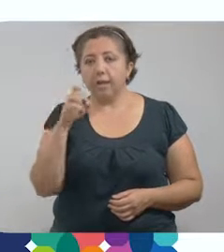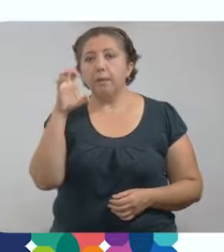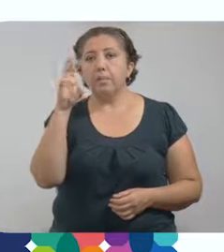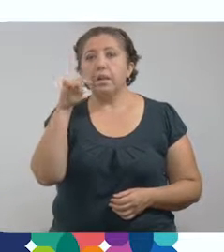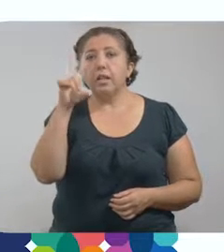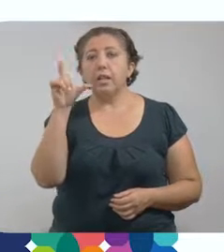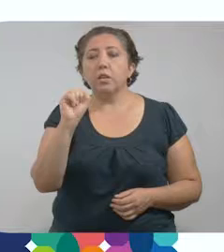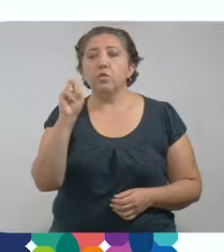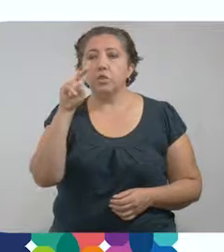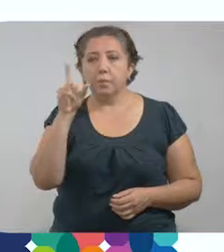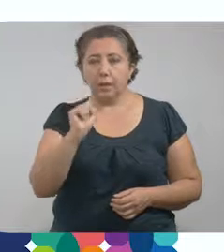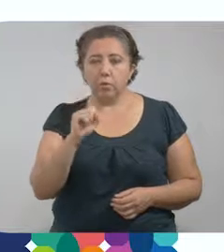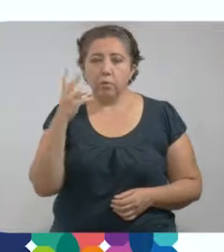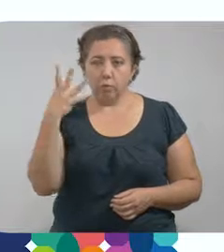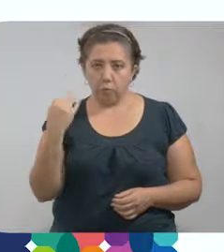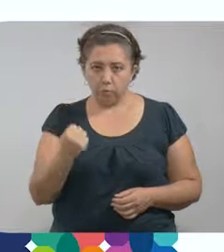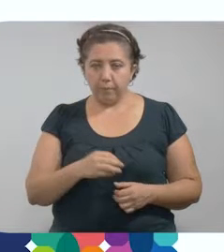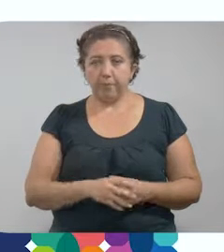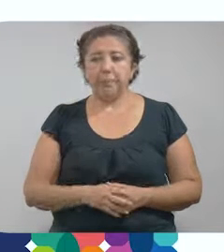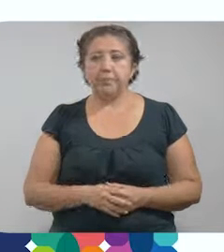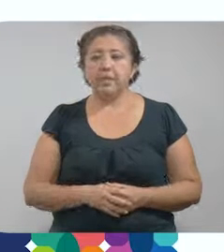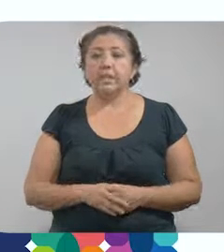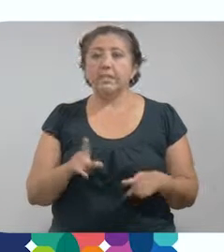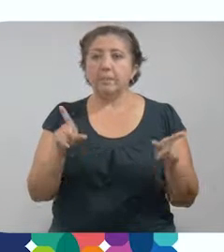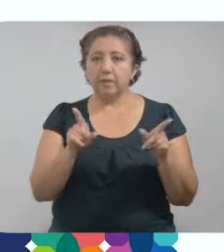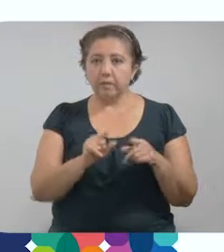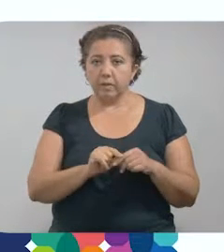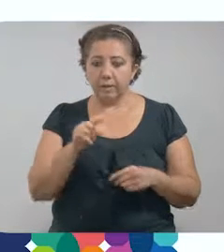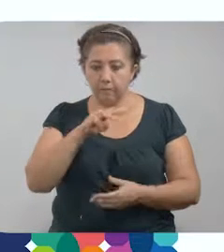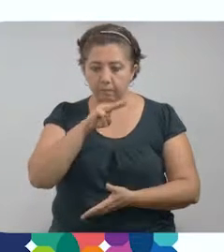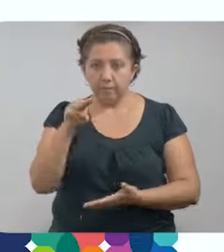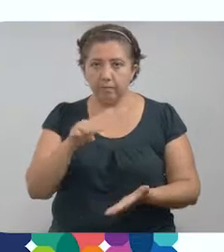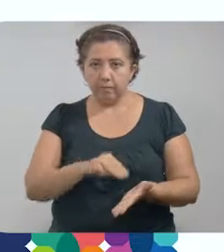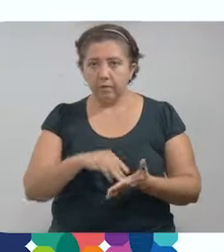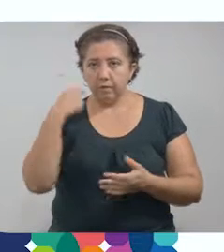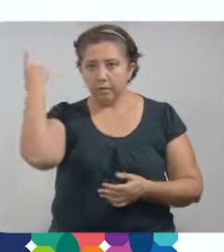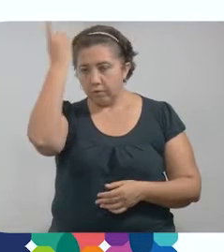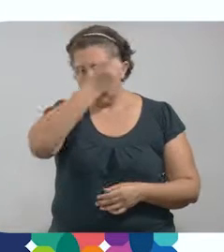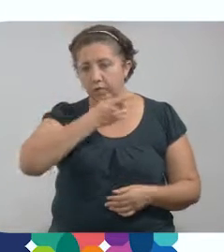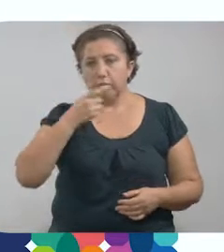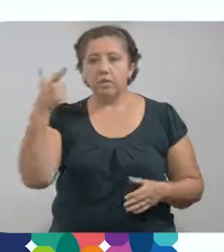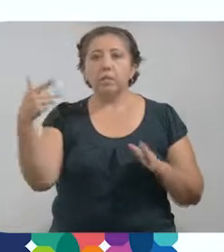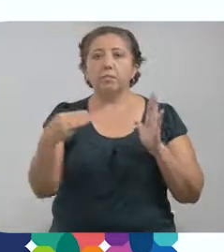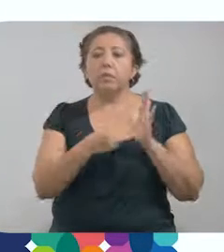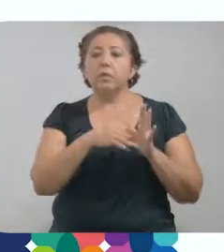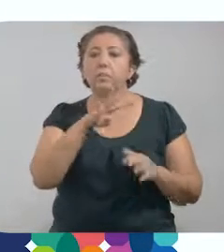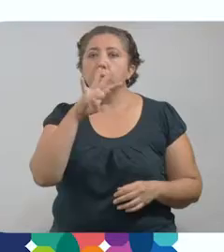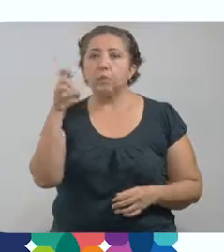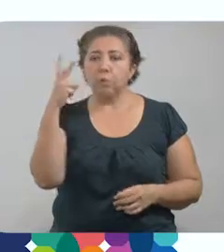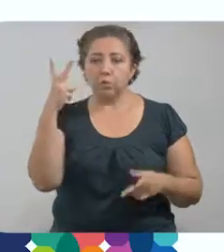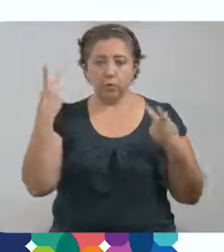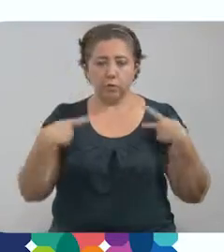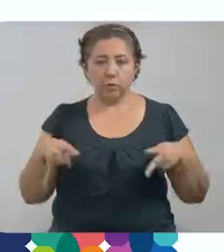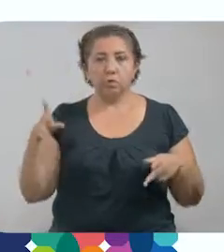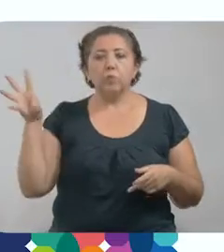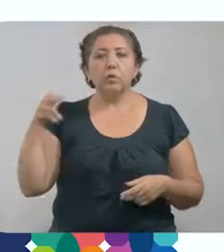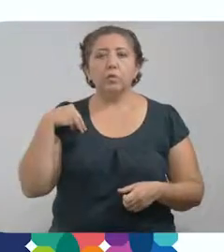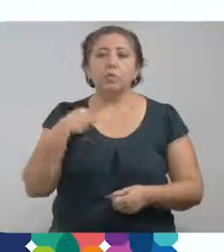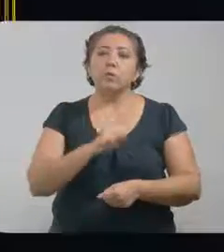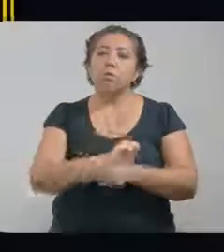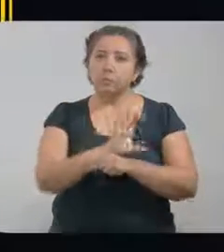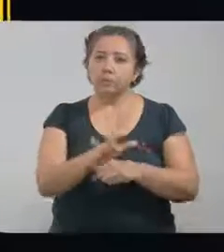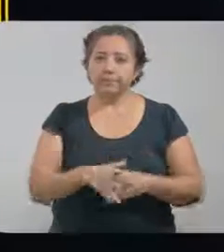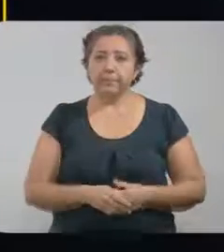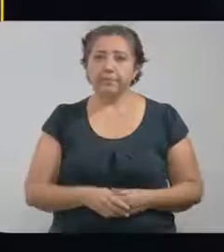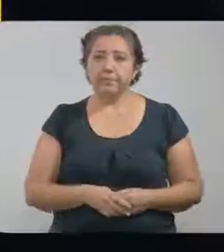Emiliano Zapata Oriente con 9. Específicamente en Mérida se han diagnosticado 7,402 personas contagiadas de coronavirus,